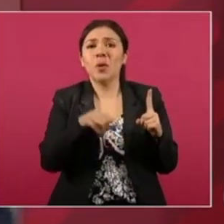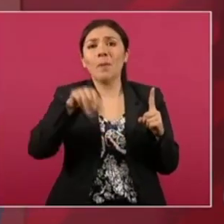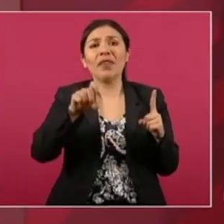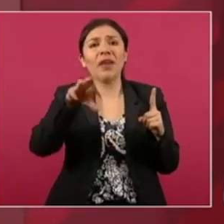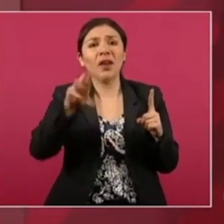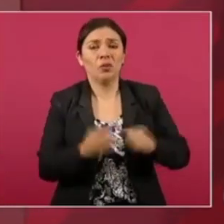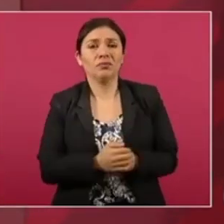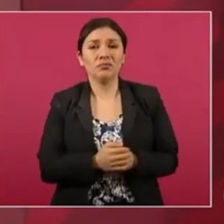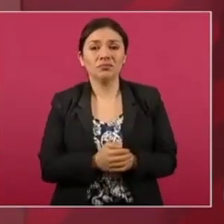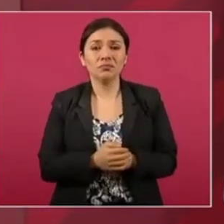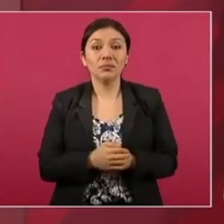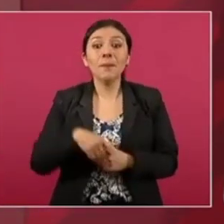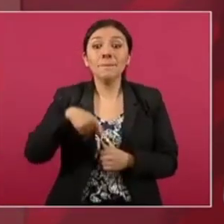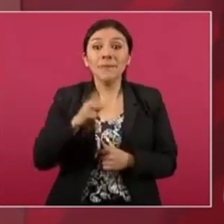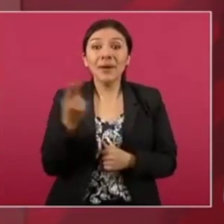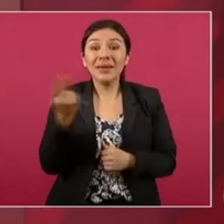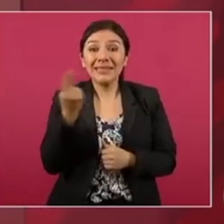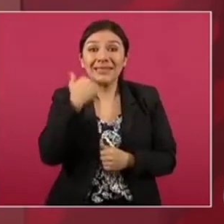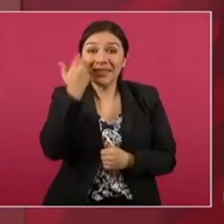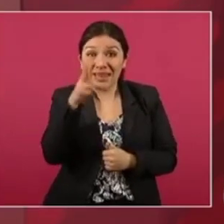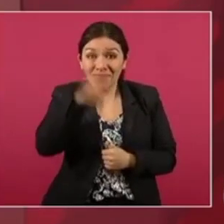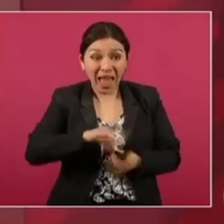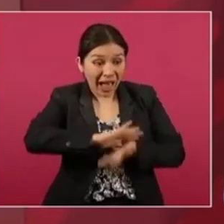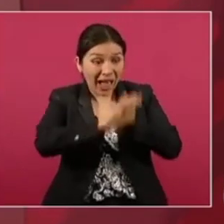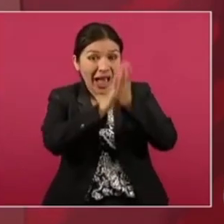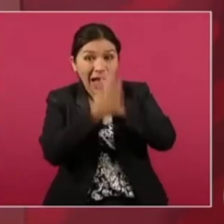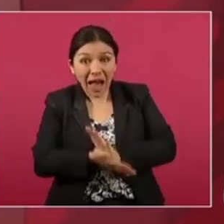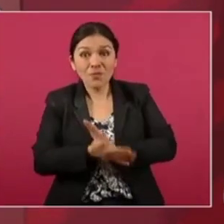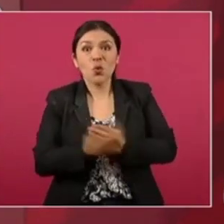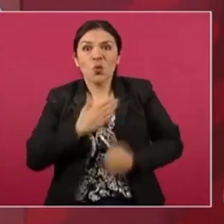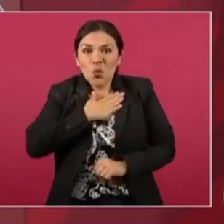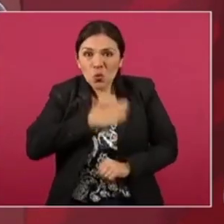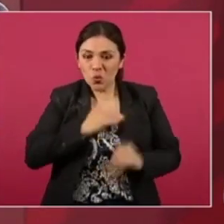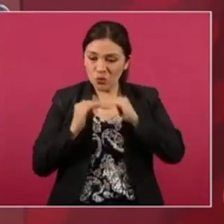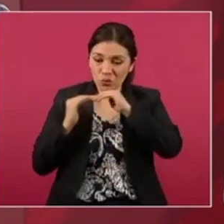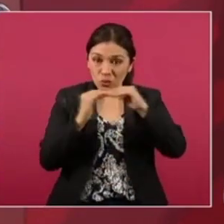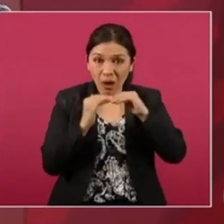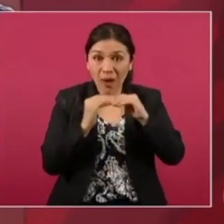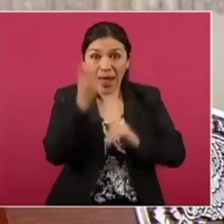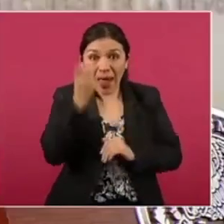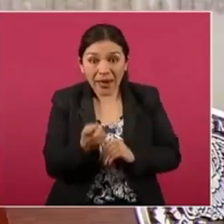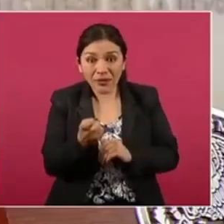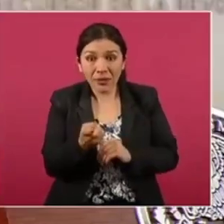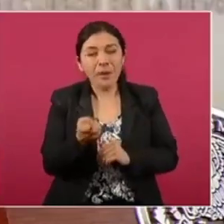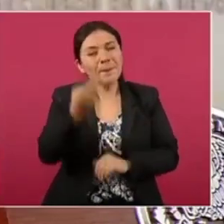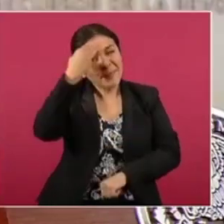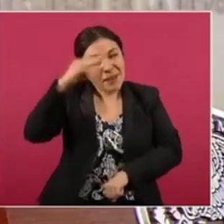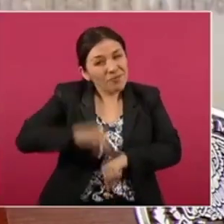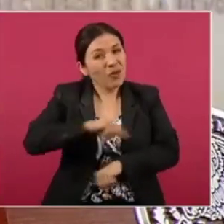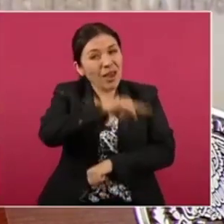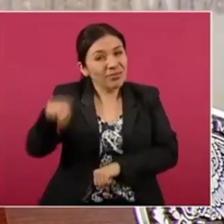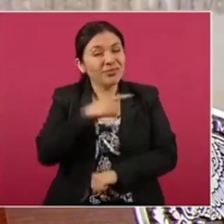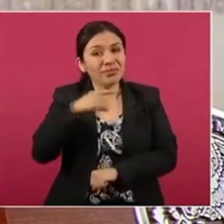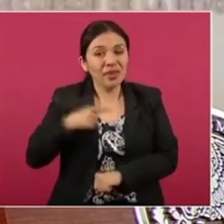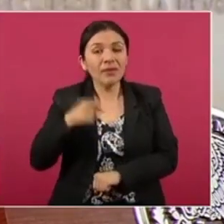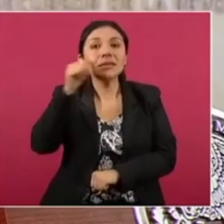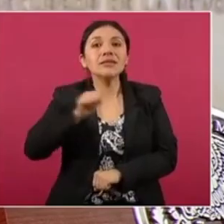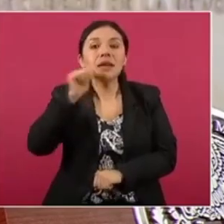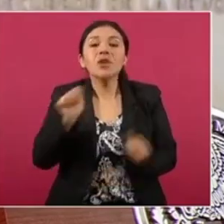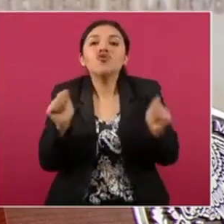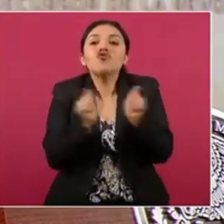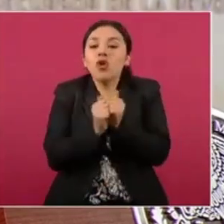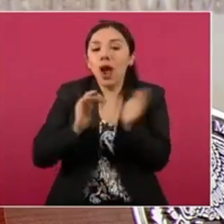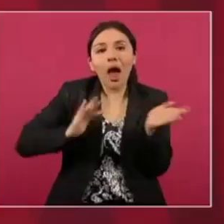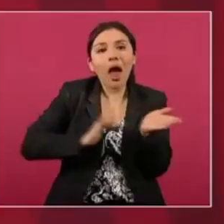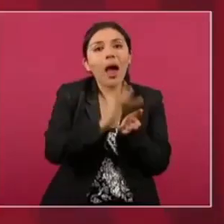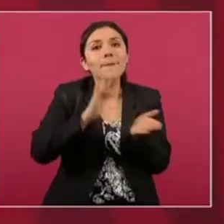Pero para llevar a cabo una transformación, repito, y eso no se debe de olvidar, se tiene que contar con el